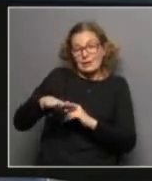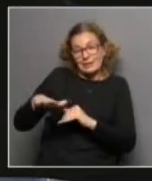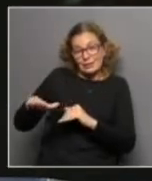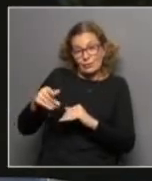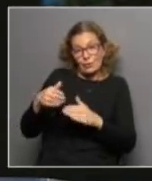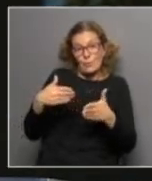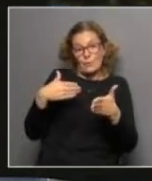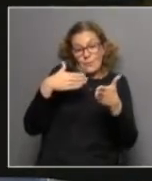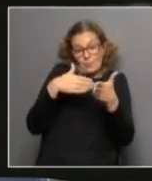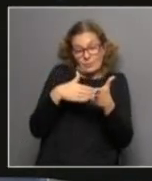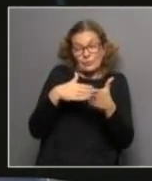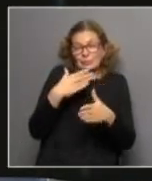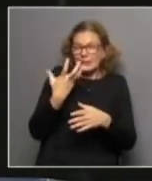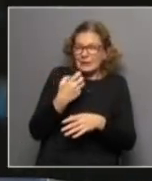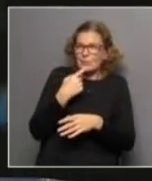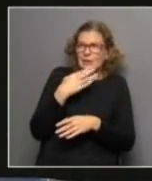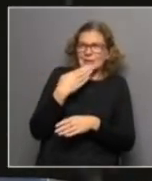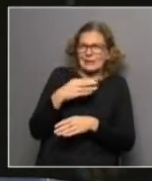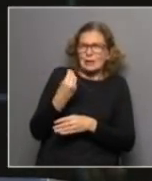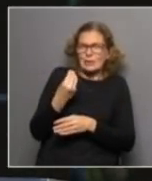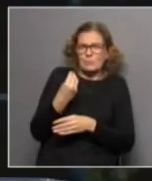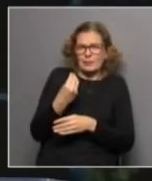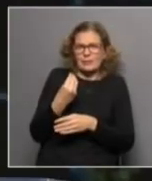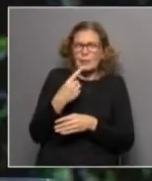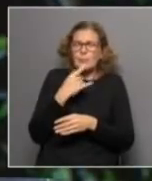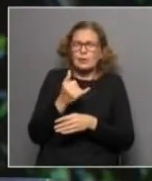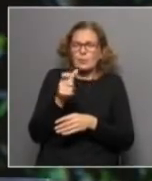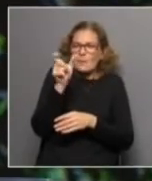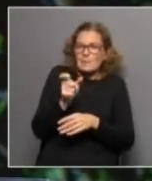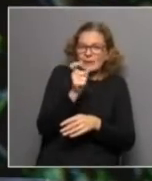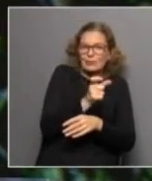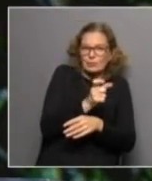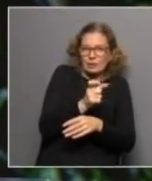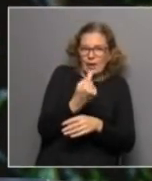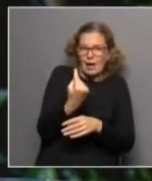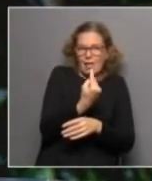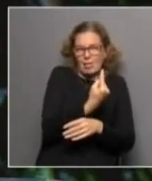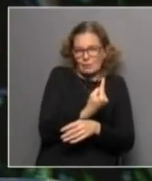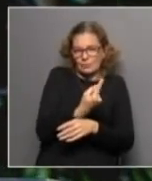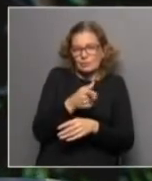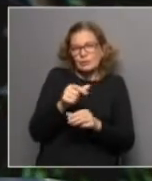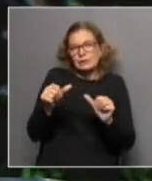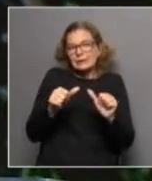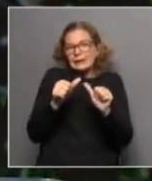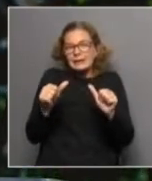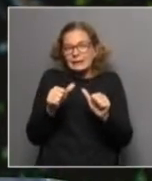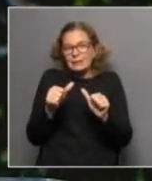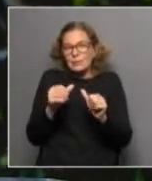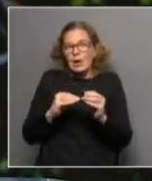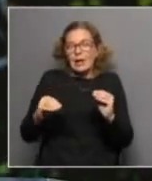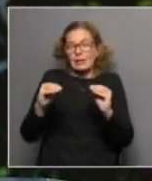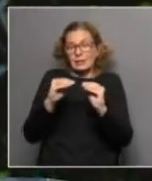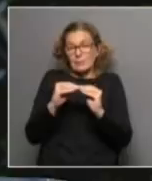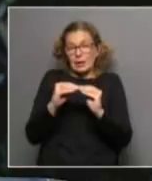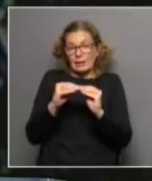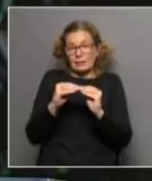limitación, cuando tratamos de entender qué es lo que pasa a nivel de la persona, entonces, lo que se hace, además de que es